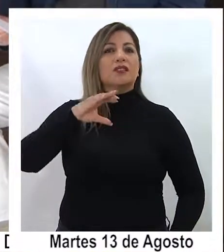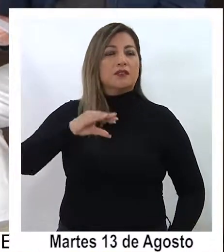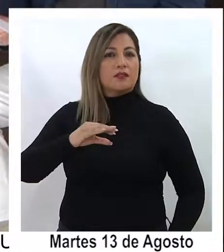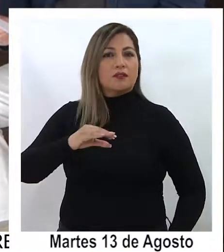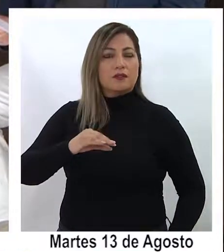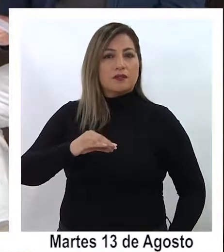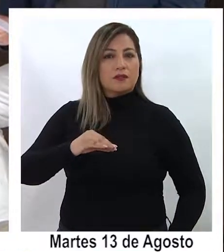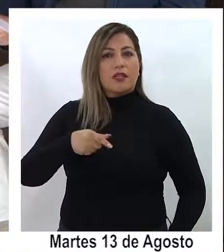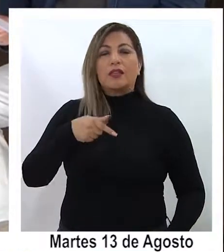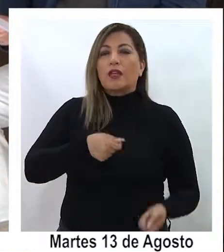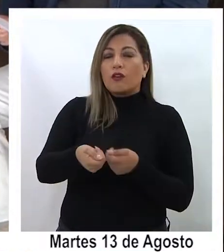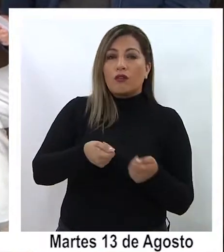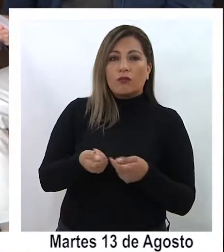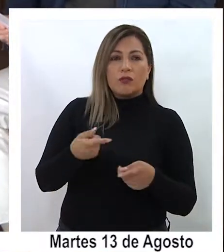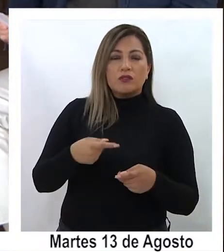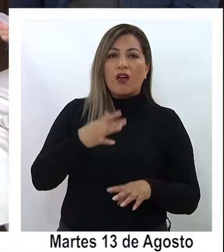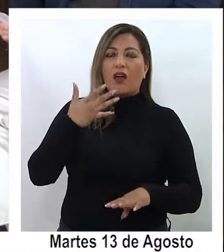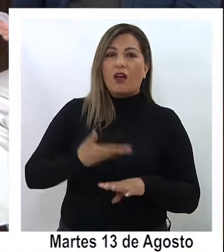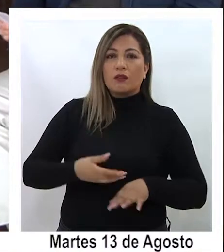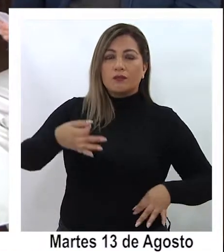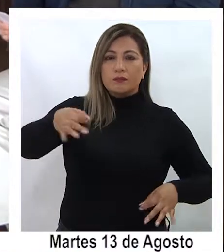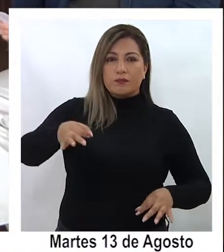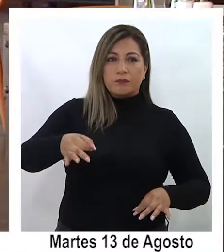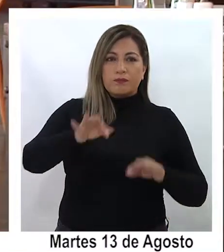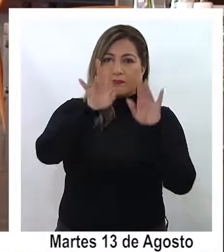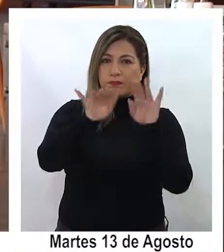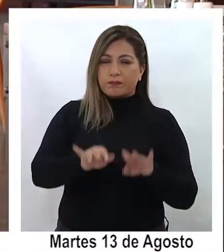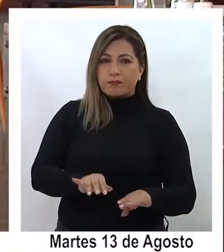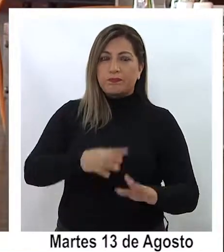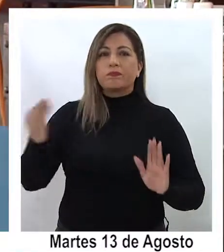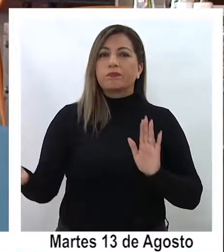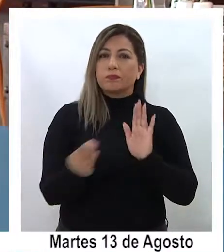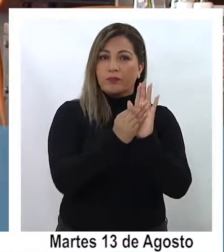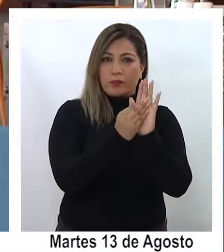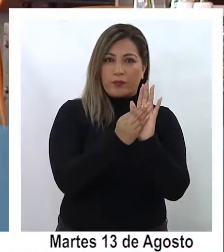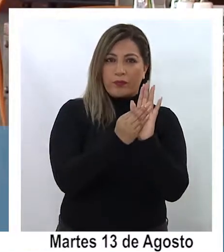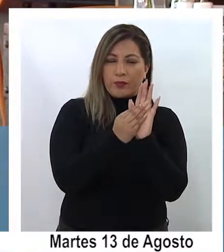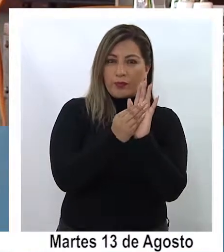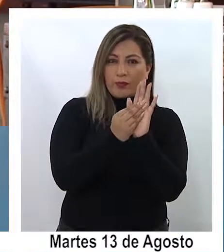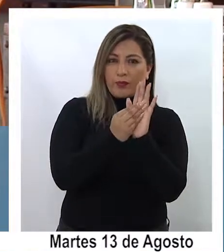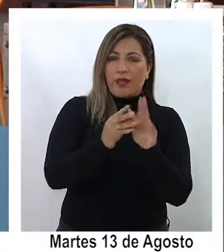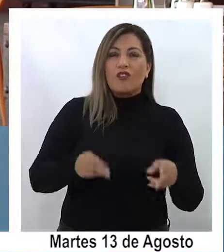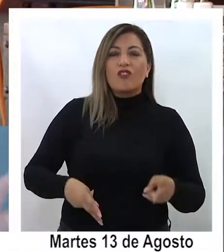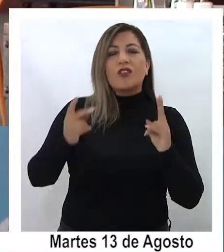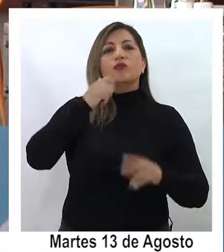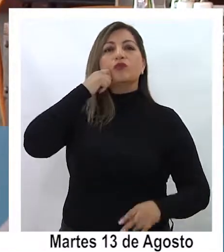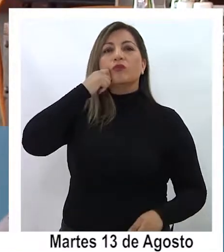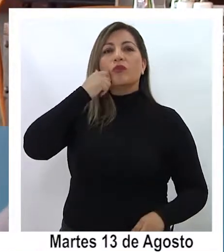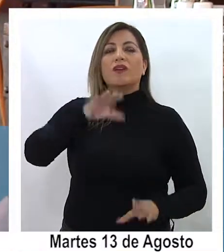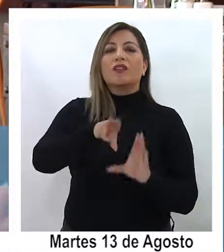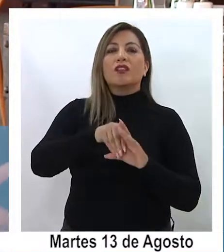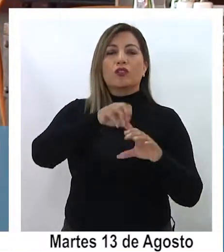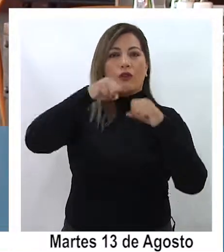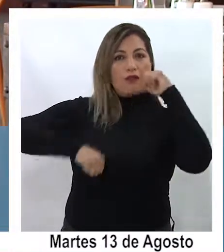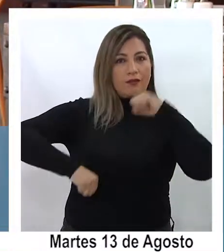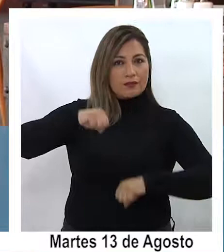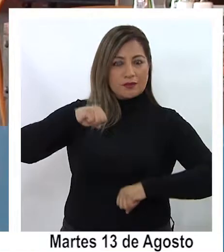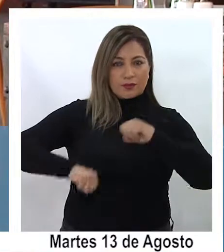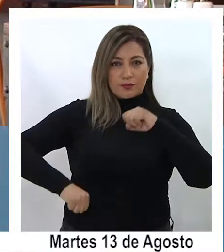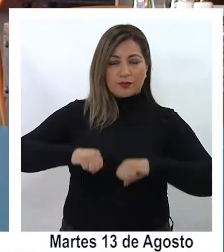Comercio quienes sacaron una guía de debida diligencia para la incorporación de los derechos humanos en las empresas